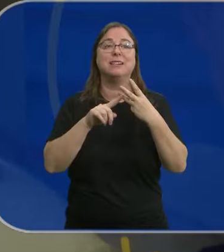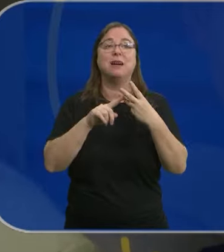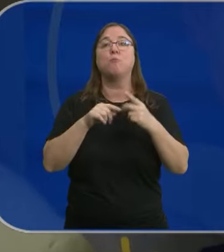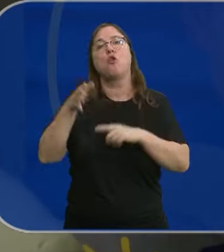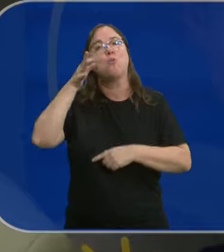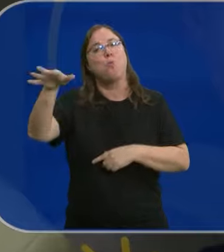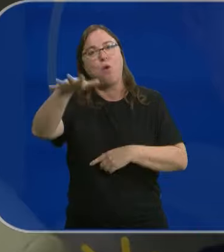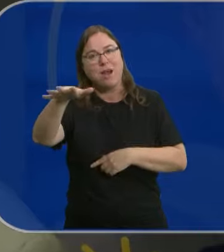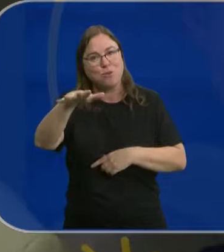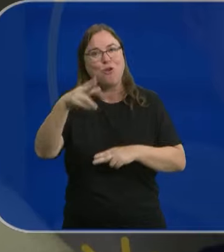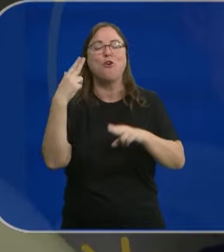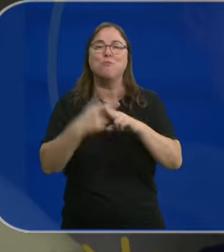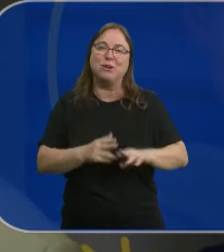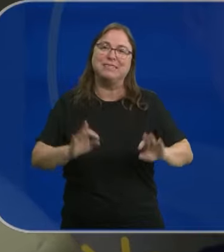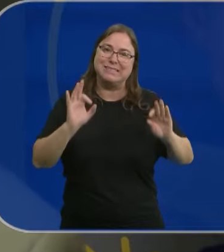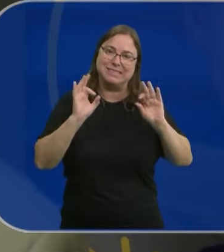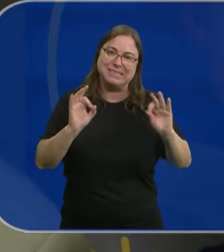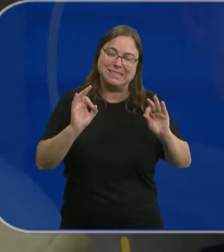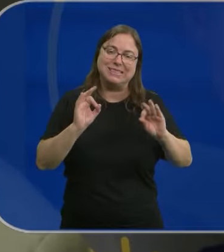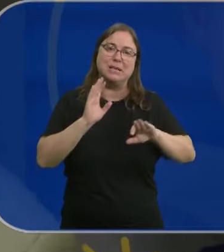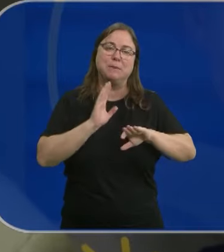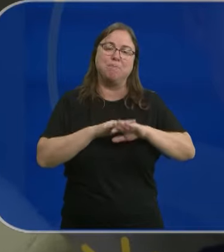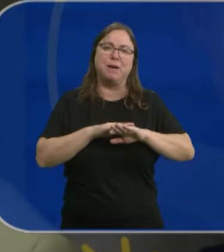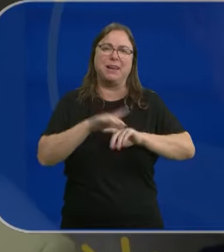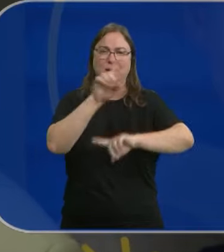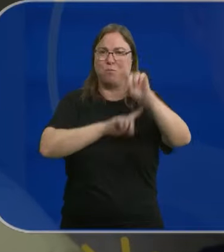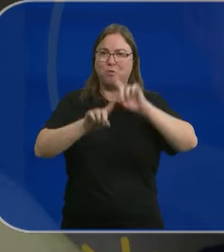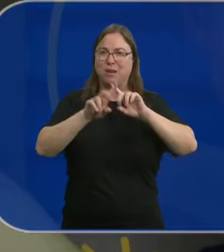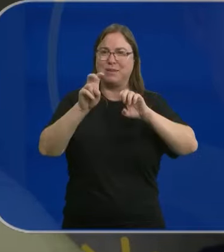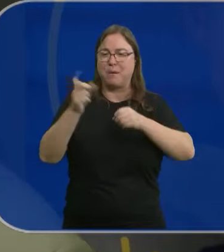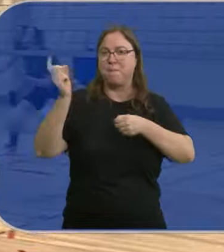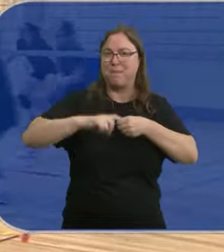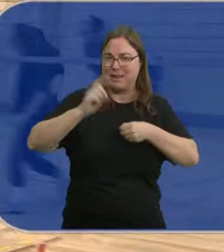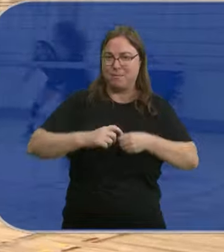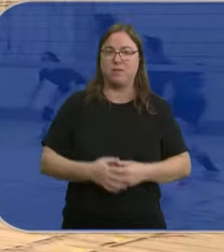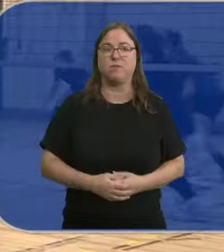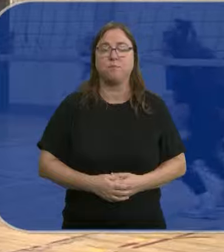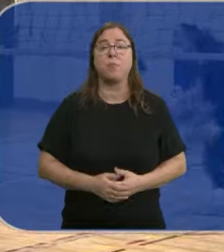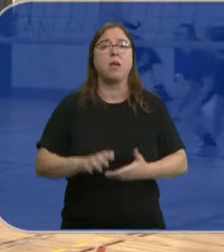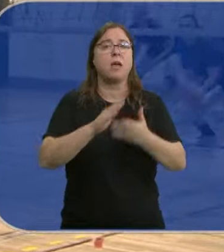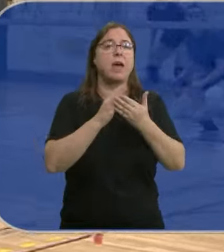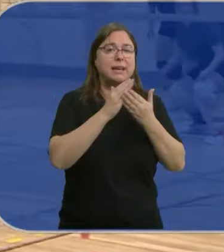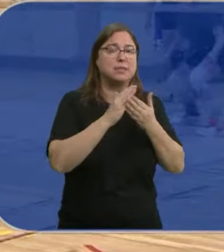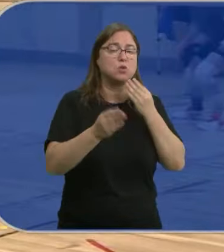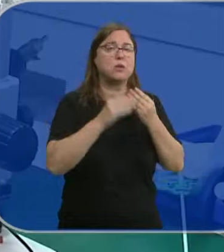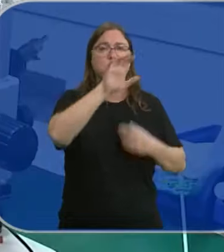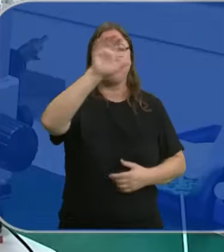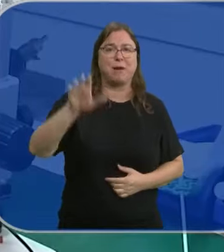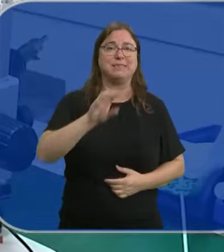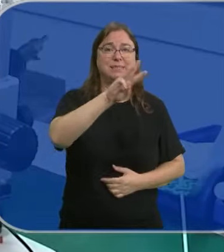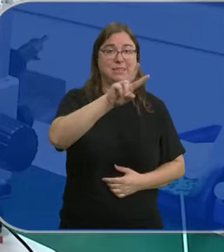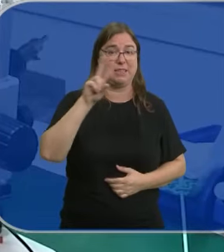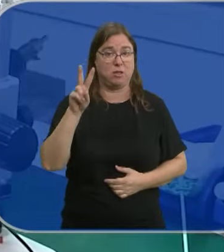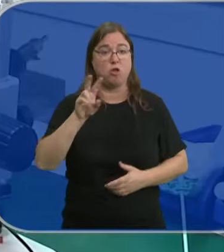por ser del medio rural, Entonces, políticas específicas que palien todos estos problemas de participación. El estudio se ha hecho en 32 países.